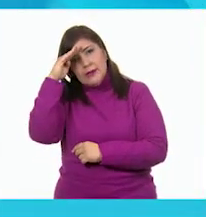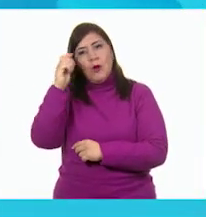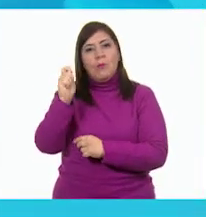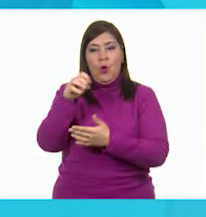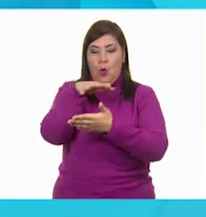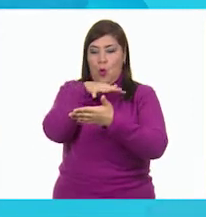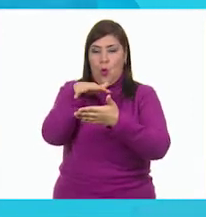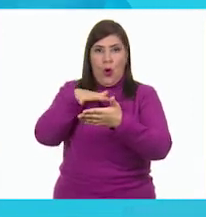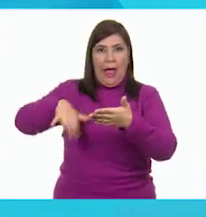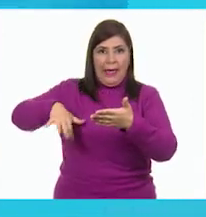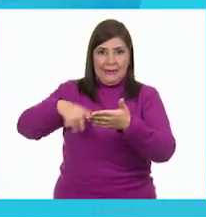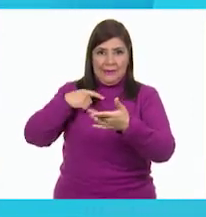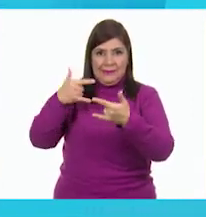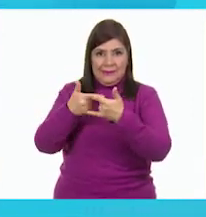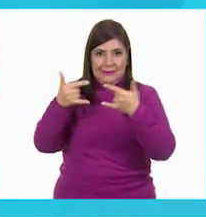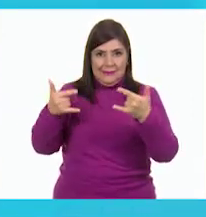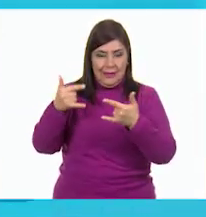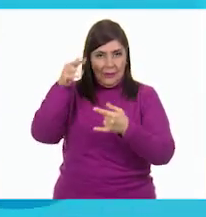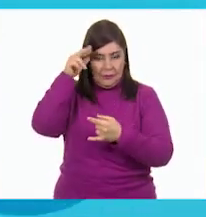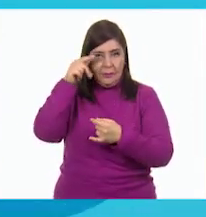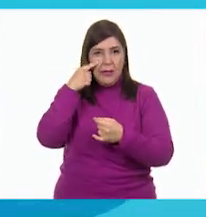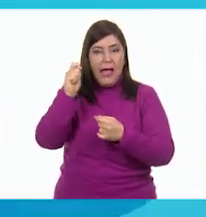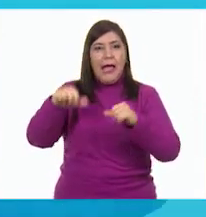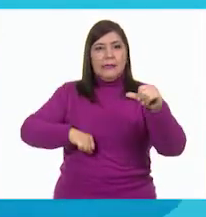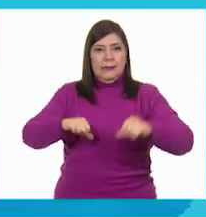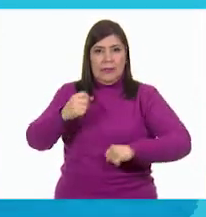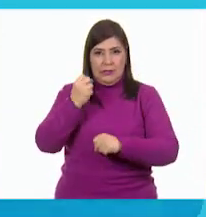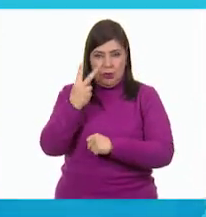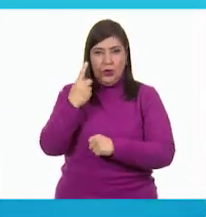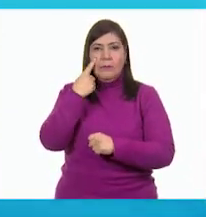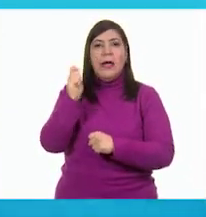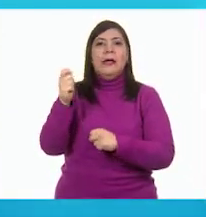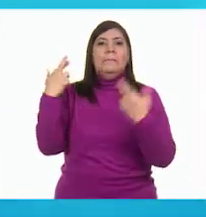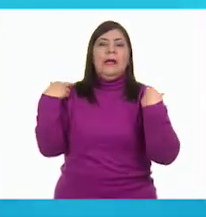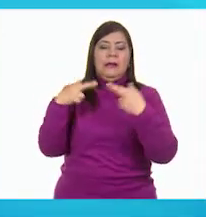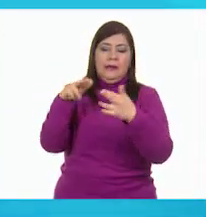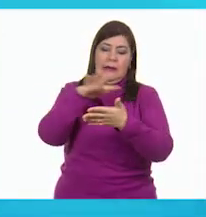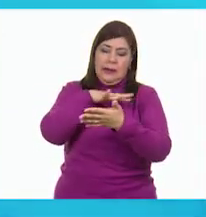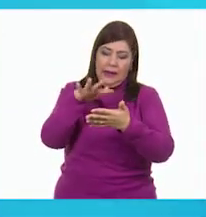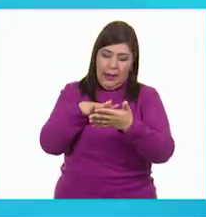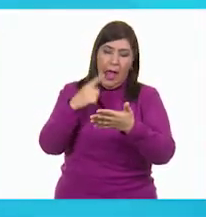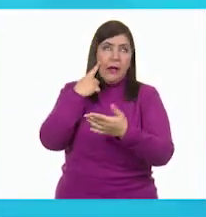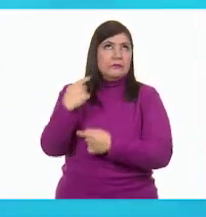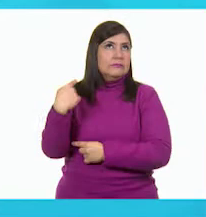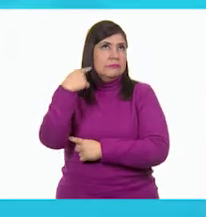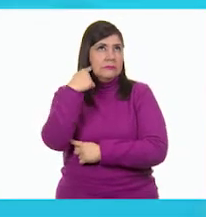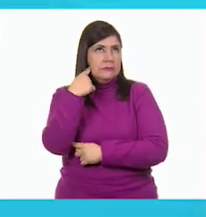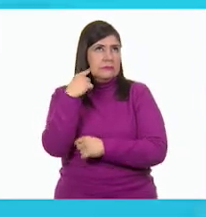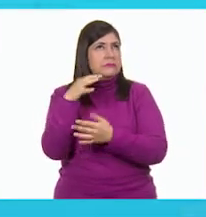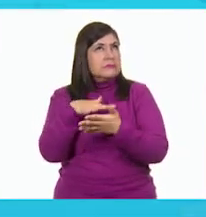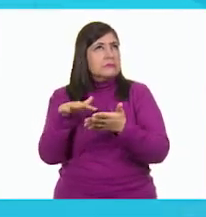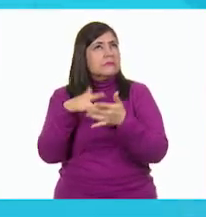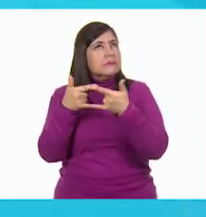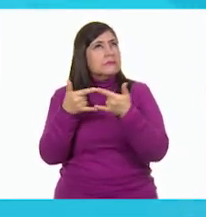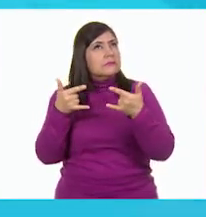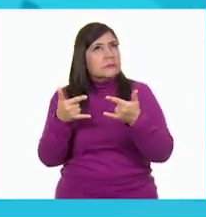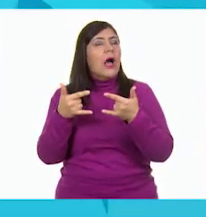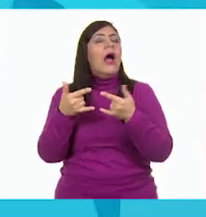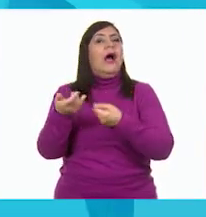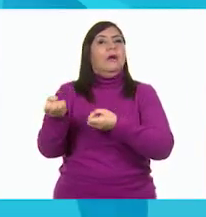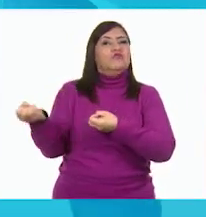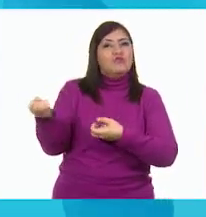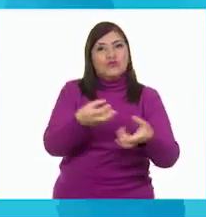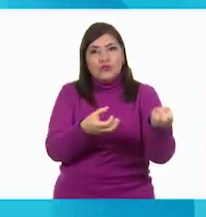ayudas a leerlas? Claro que sí. Gracias. Actividad 2. Mi maestro lee un texto. Sí. Escuchen la lectura en voz alta y coméntenla. Ajá.